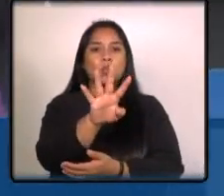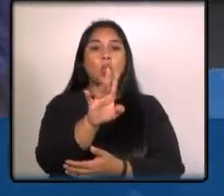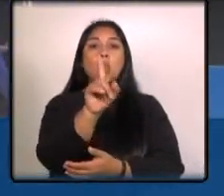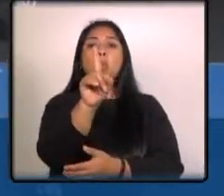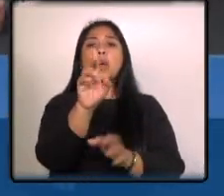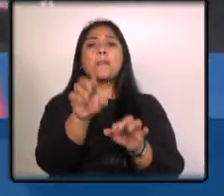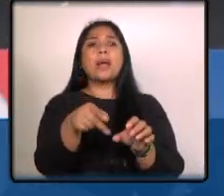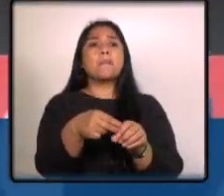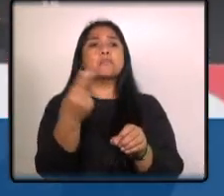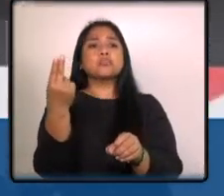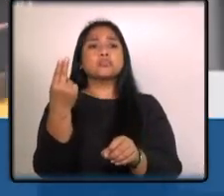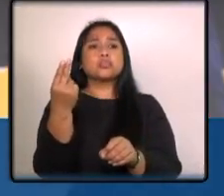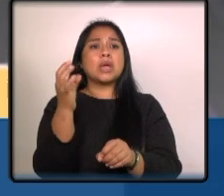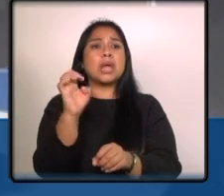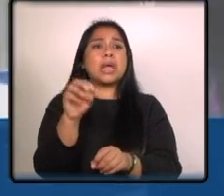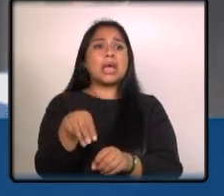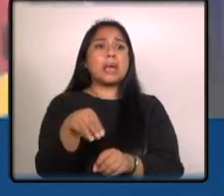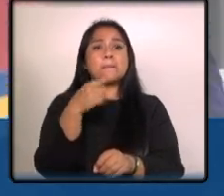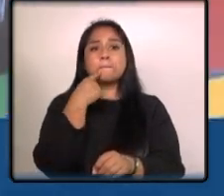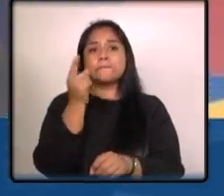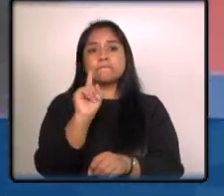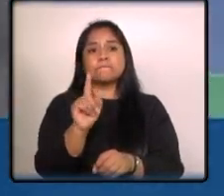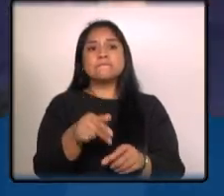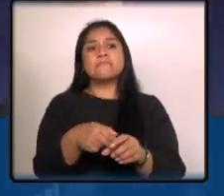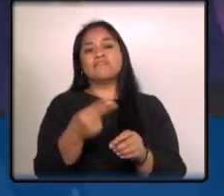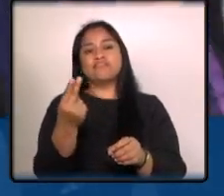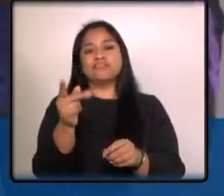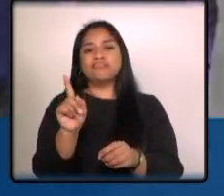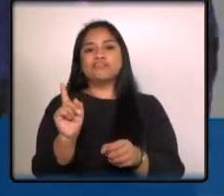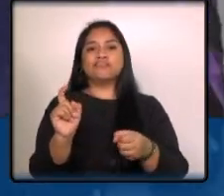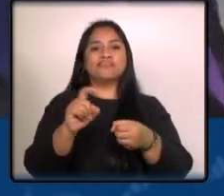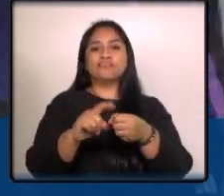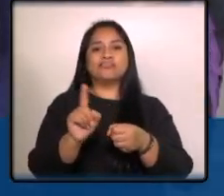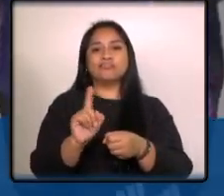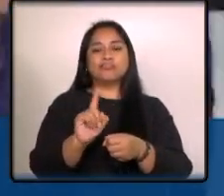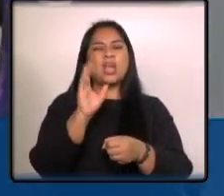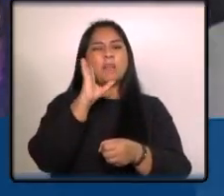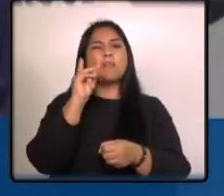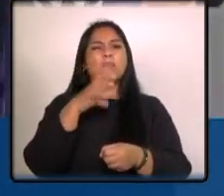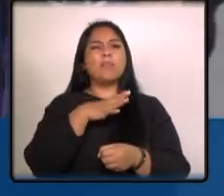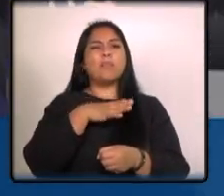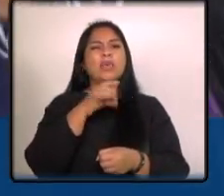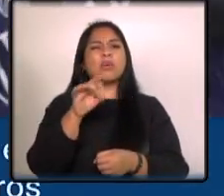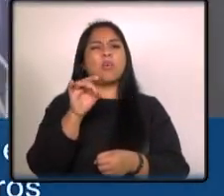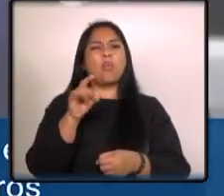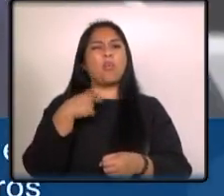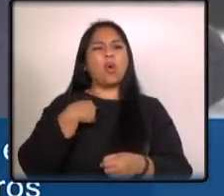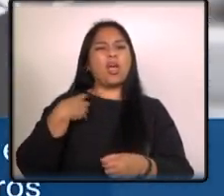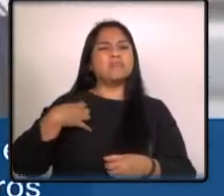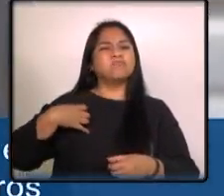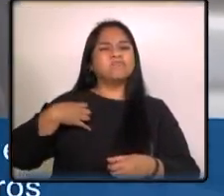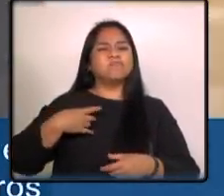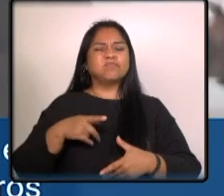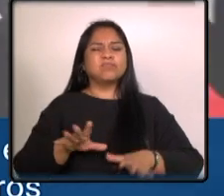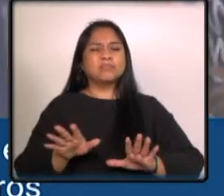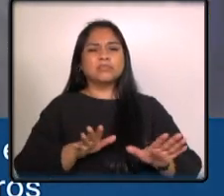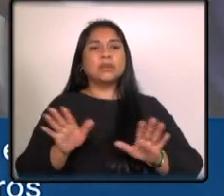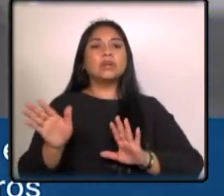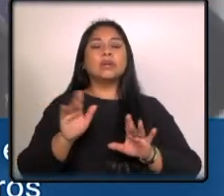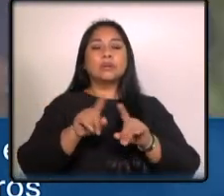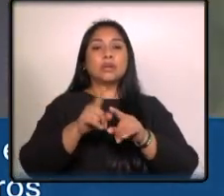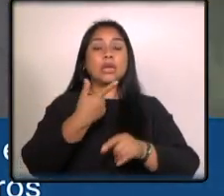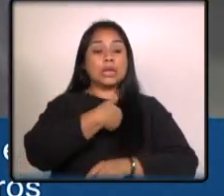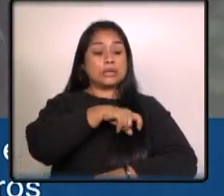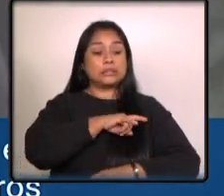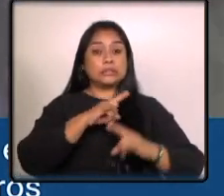Emre Khan jugador del Borussia Dortmund quien no saltó al césped por unas molestias musculares en el campamento de España los